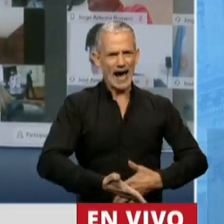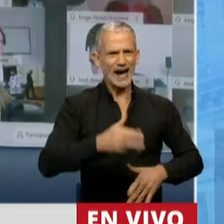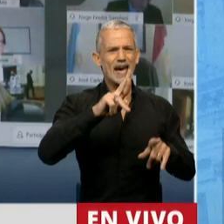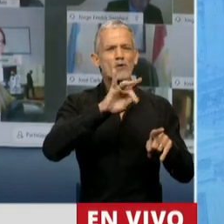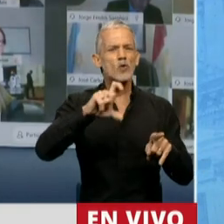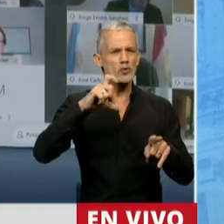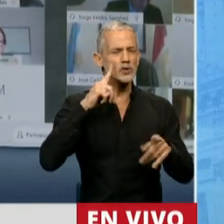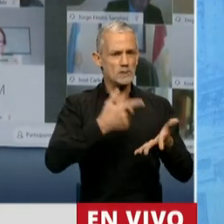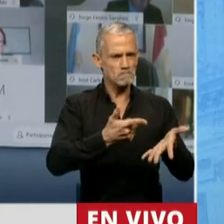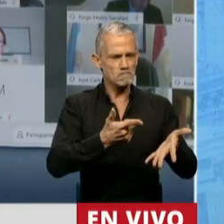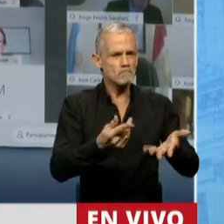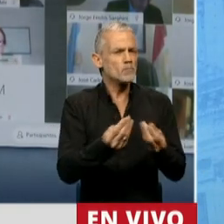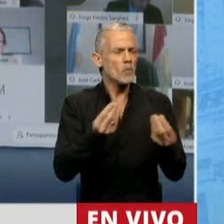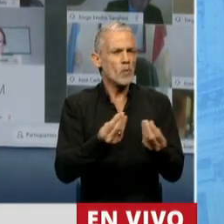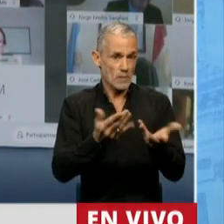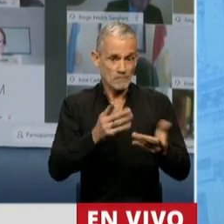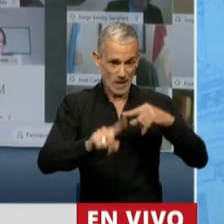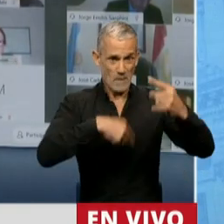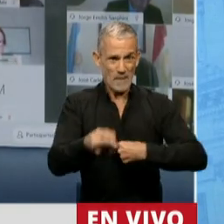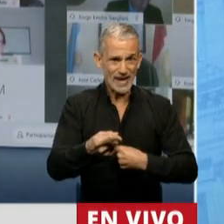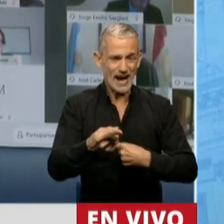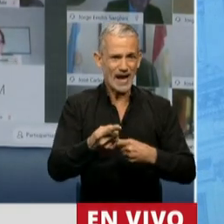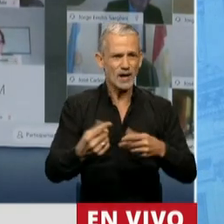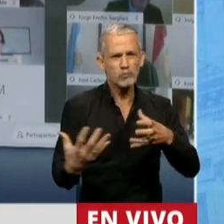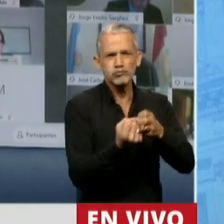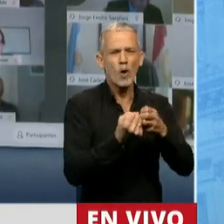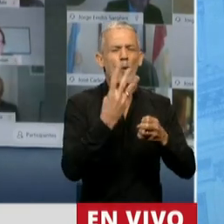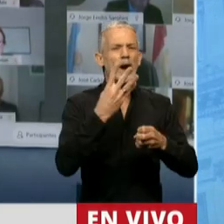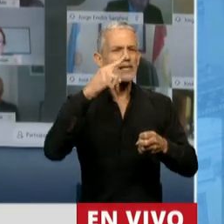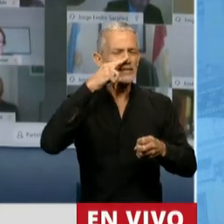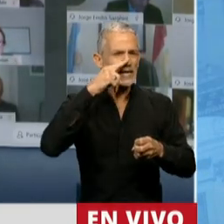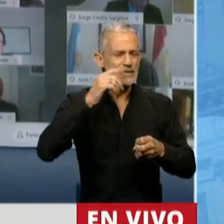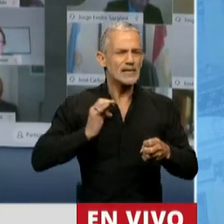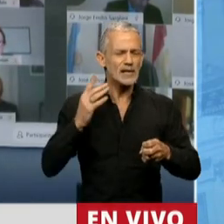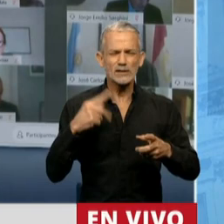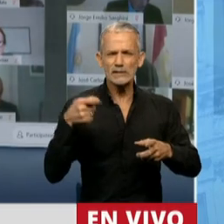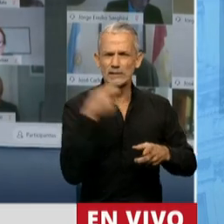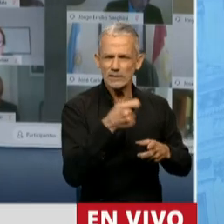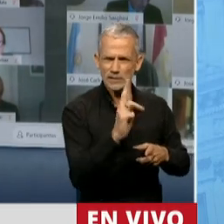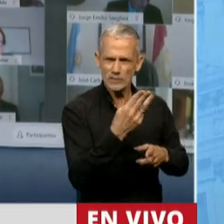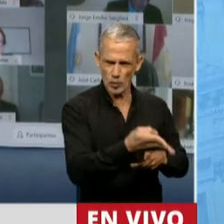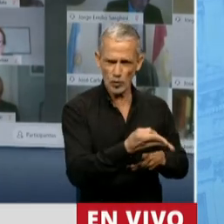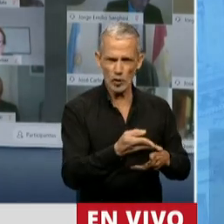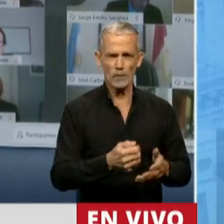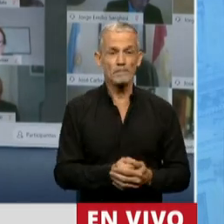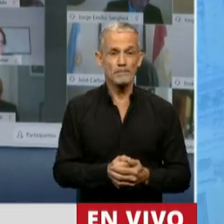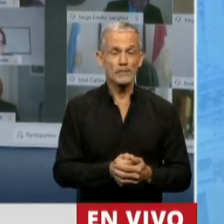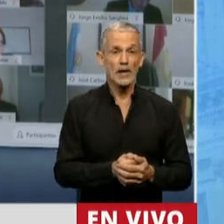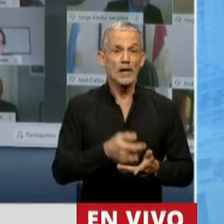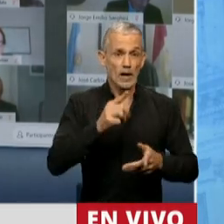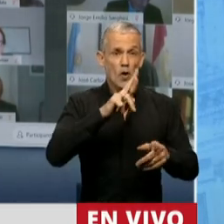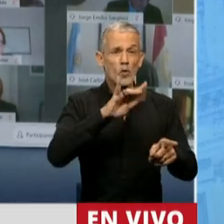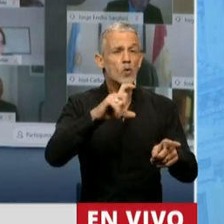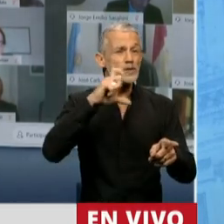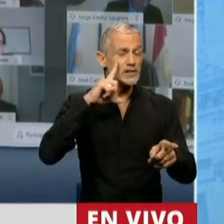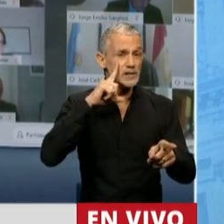homenajearlo hoy, ya que mañana se cumplen 47 años de su cobarde asesinato. En efecto, Rucci